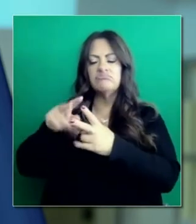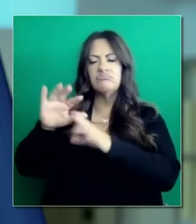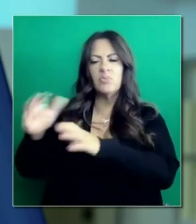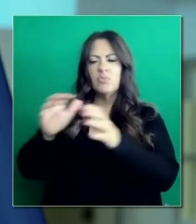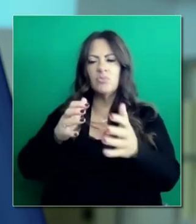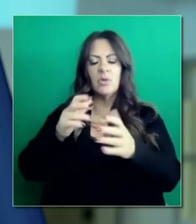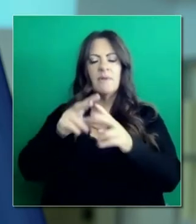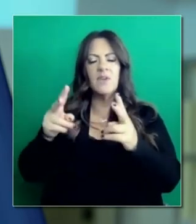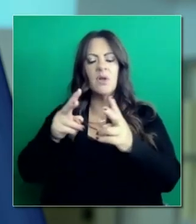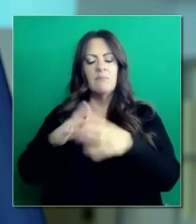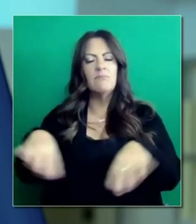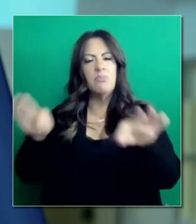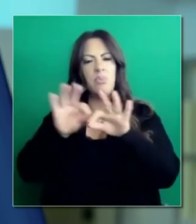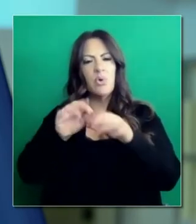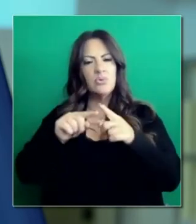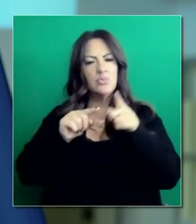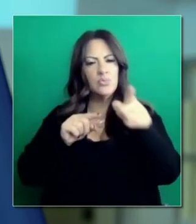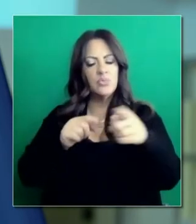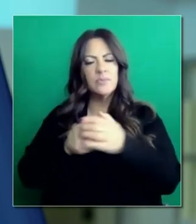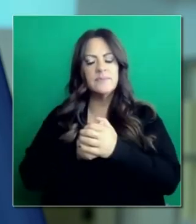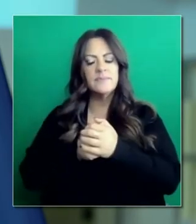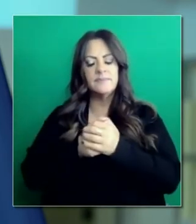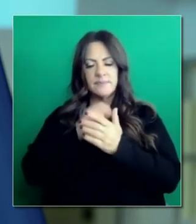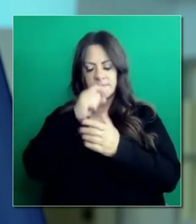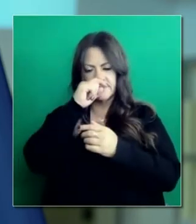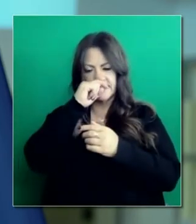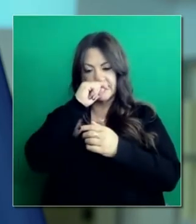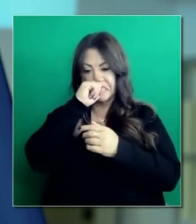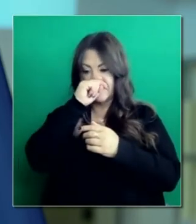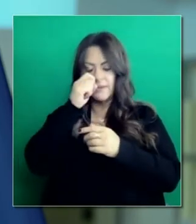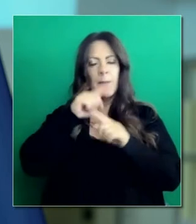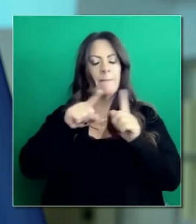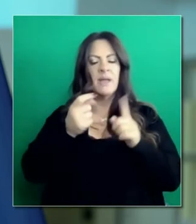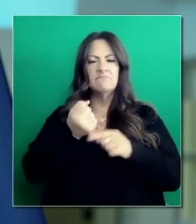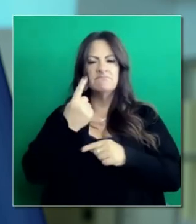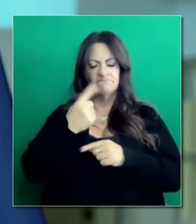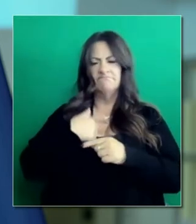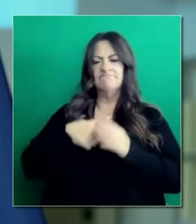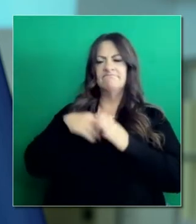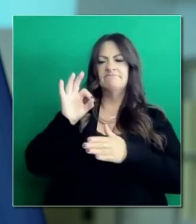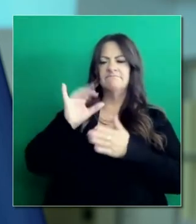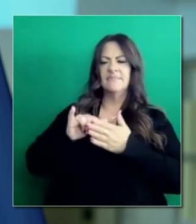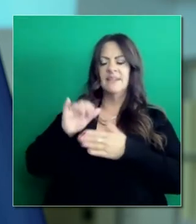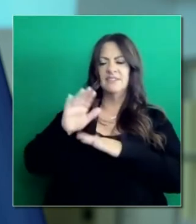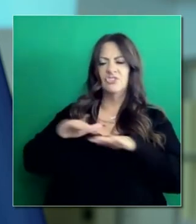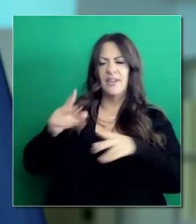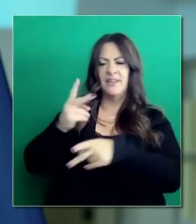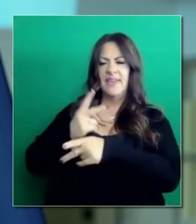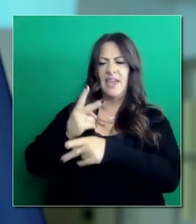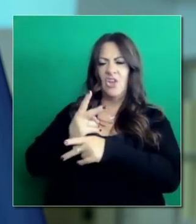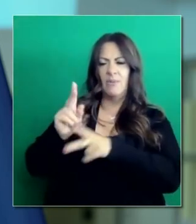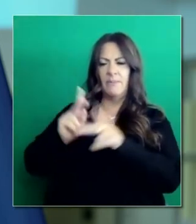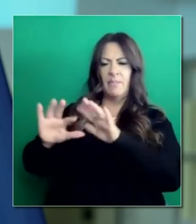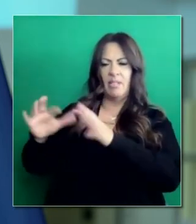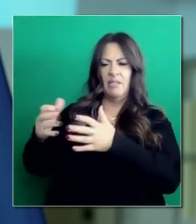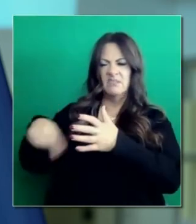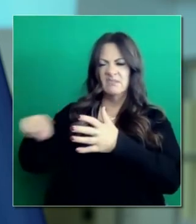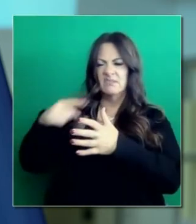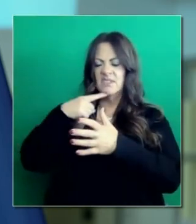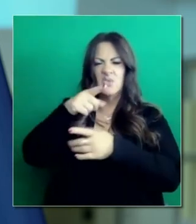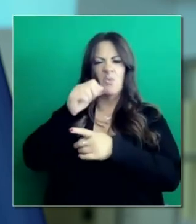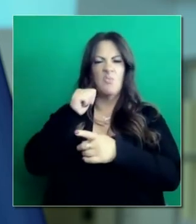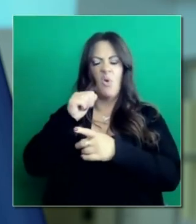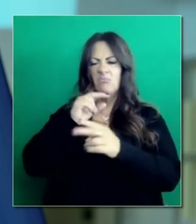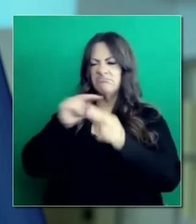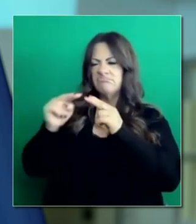¿Por qué es que el sindicato de cuidados de niños que dice que su administración no va a negociar con cuestiones